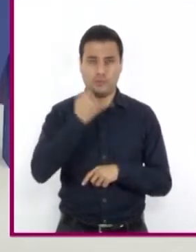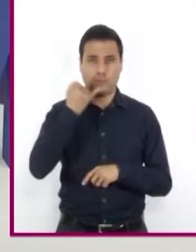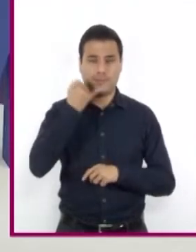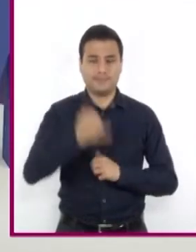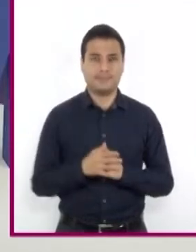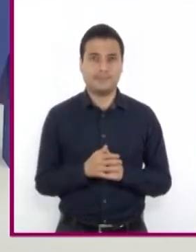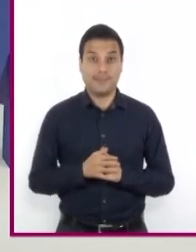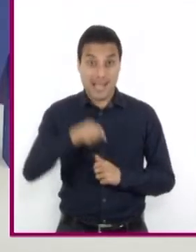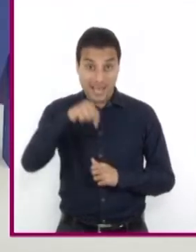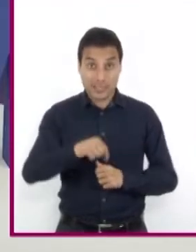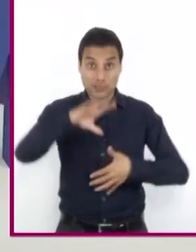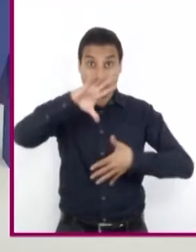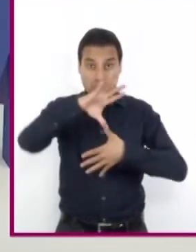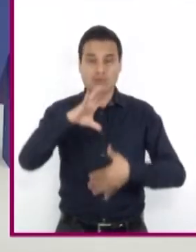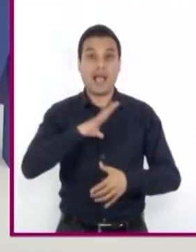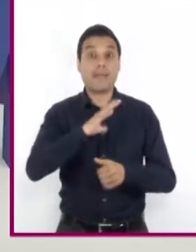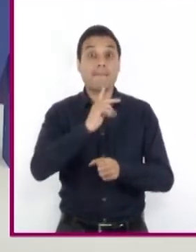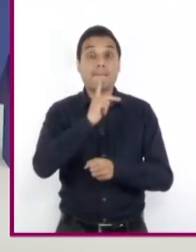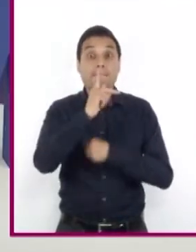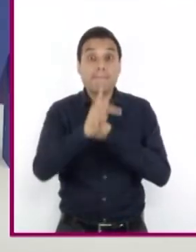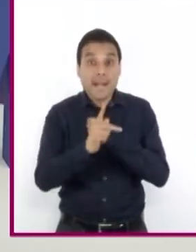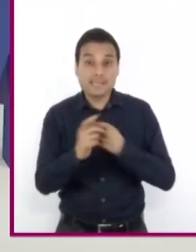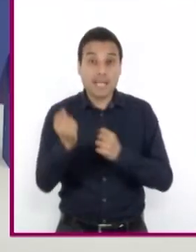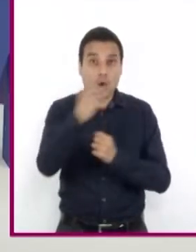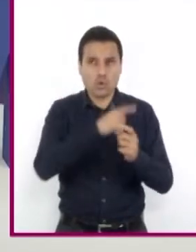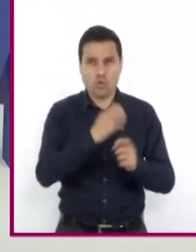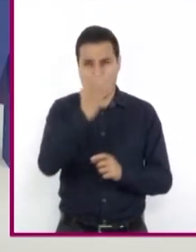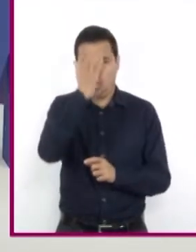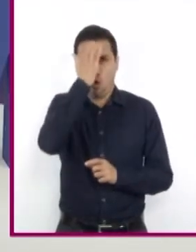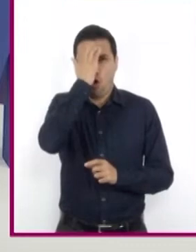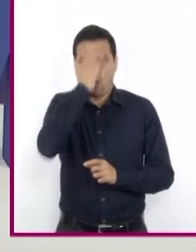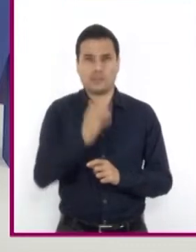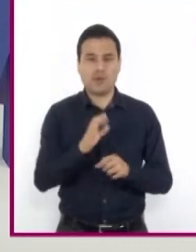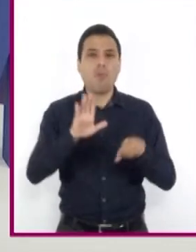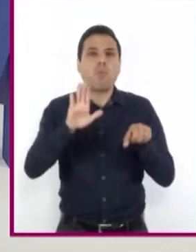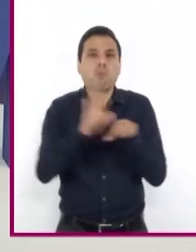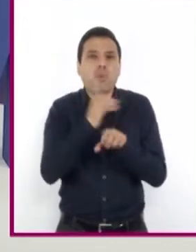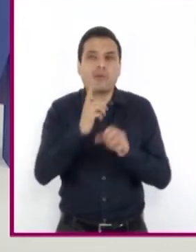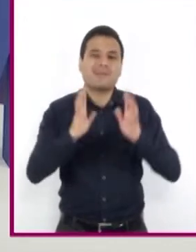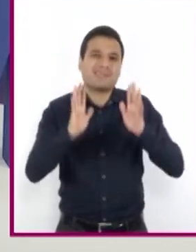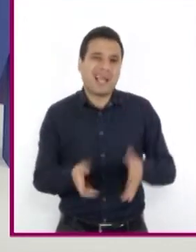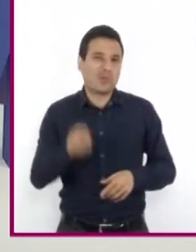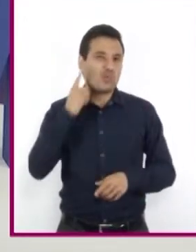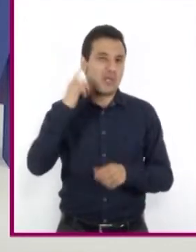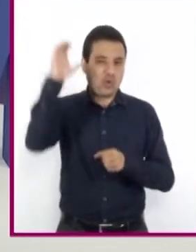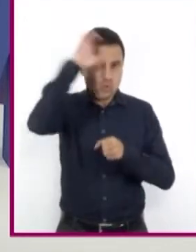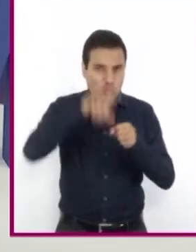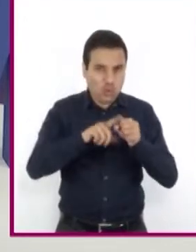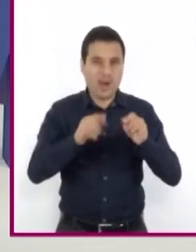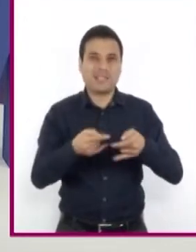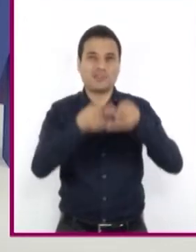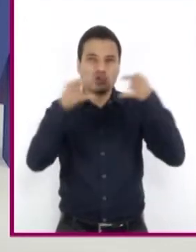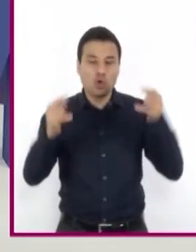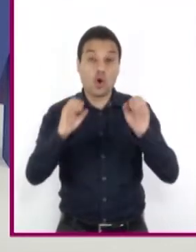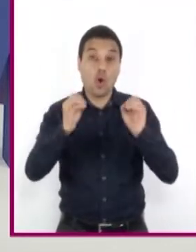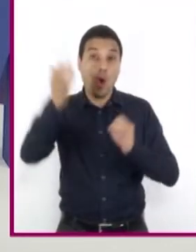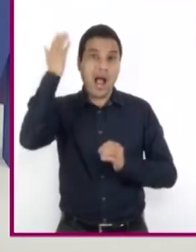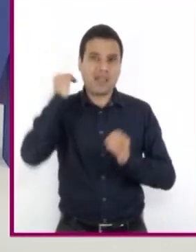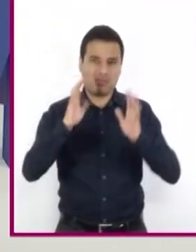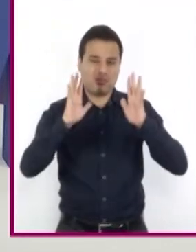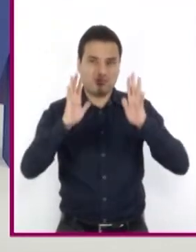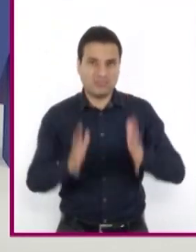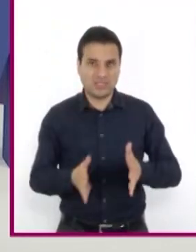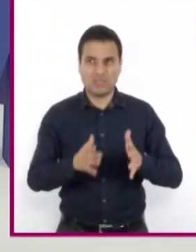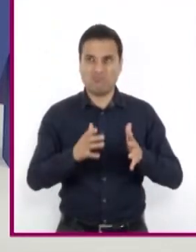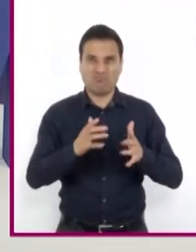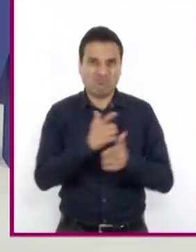continente hay países que conocemos porque se nos habla de su cultura, de su historia o porque han sido cuna de libertadores,